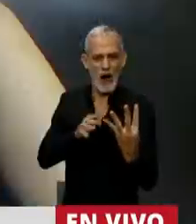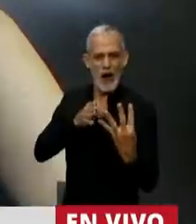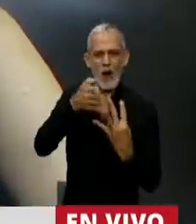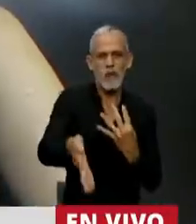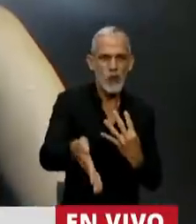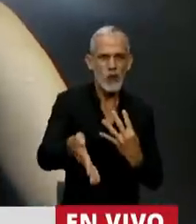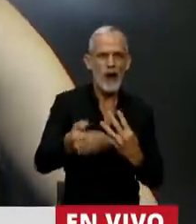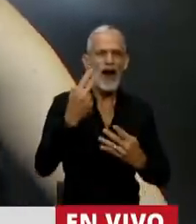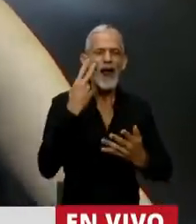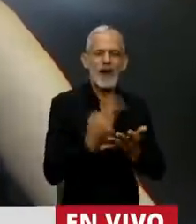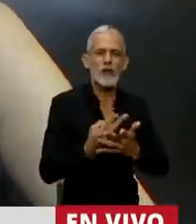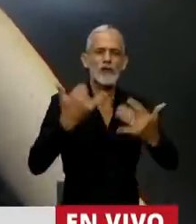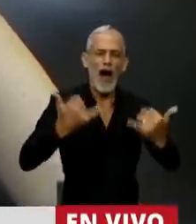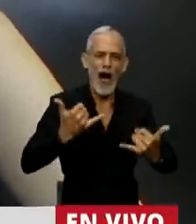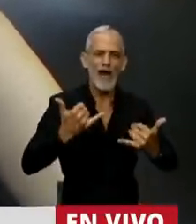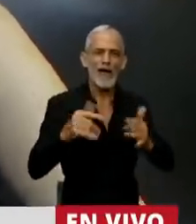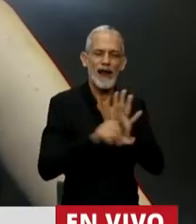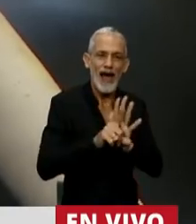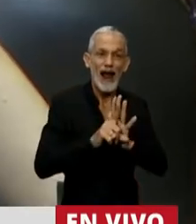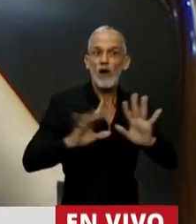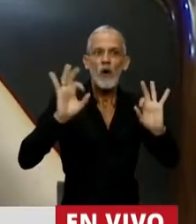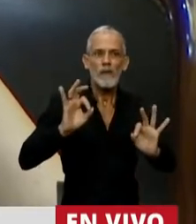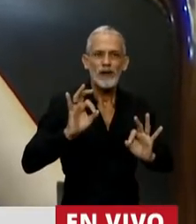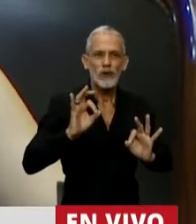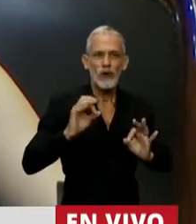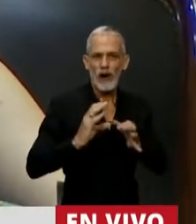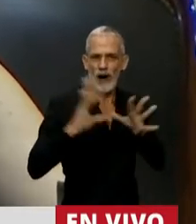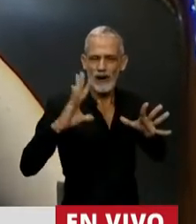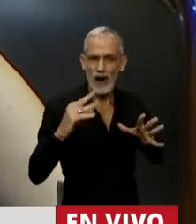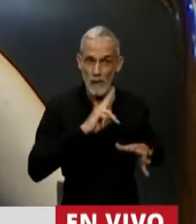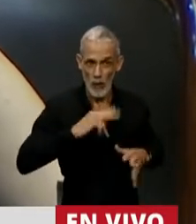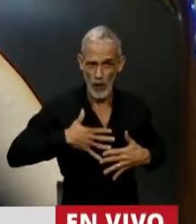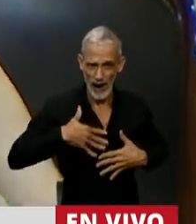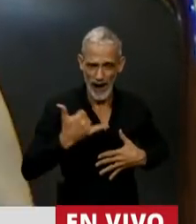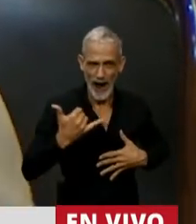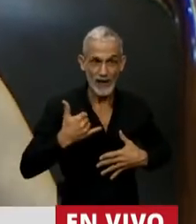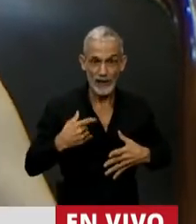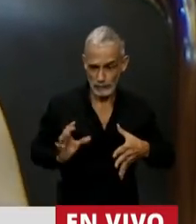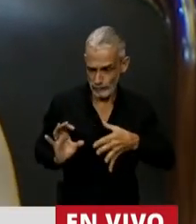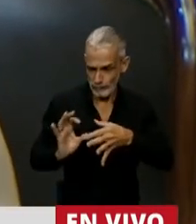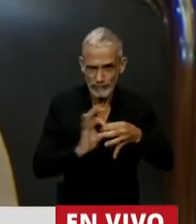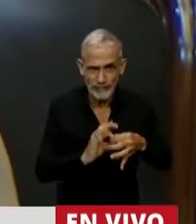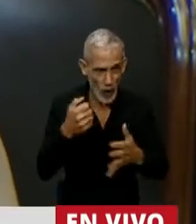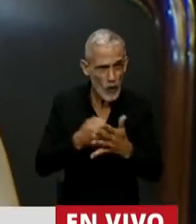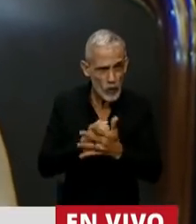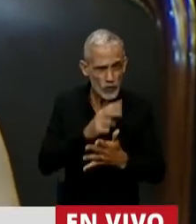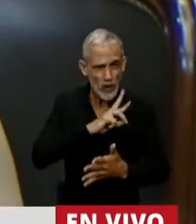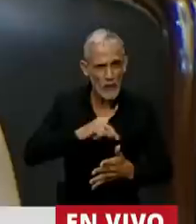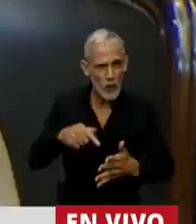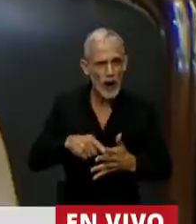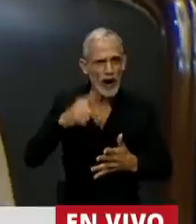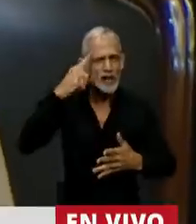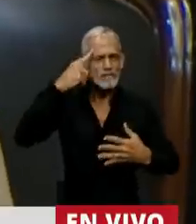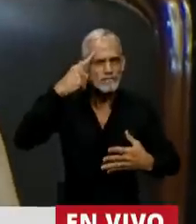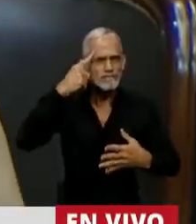pleno de la autonomía de las mujeres. Y lo estamos haciendo juntas, tan unidas en nuestra lucha y en nuestras